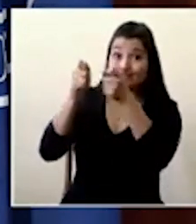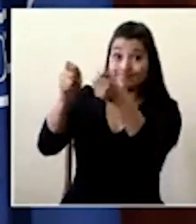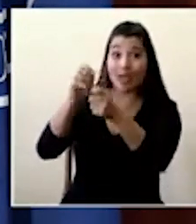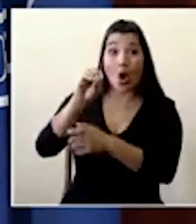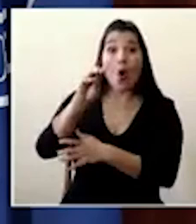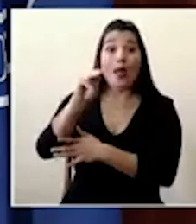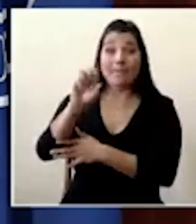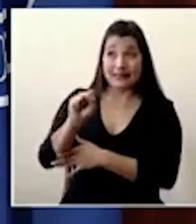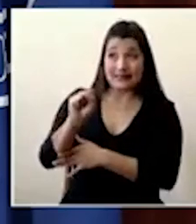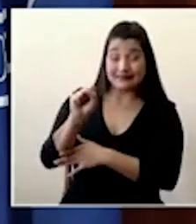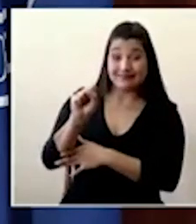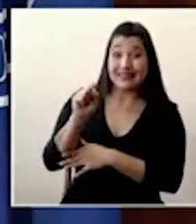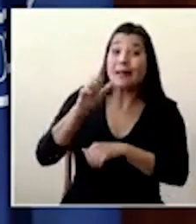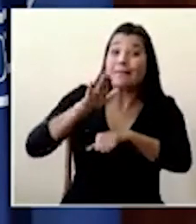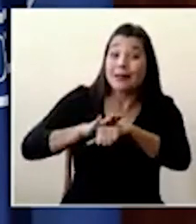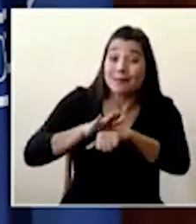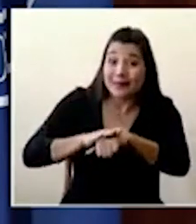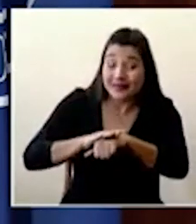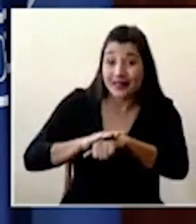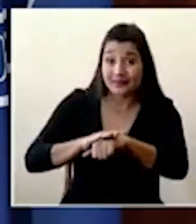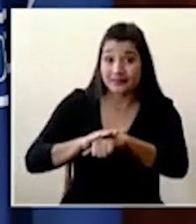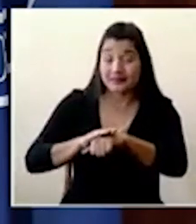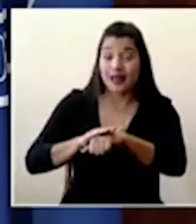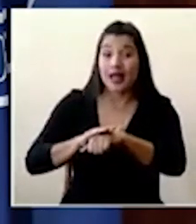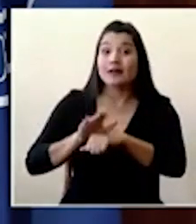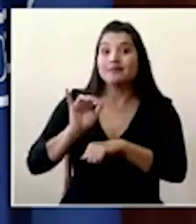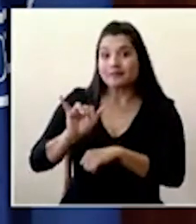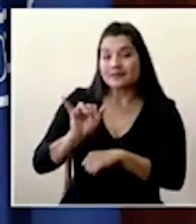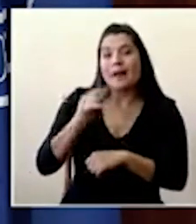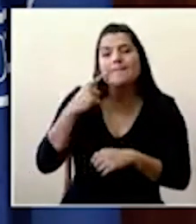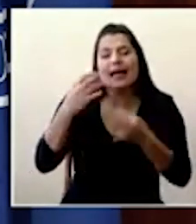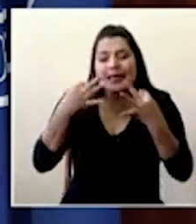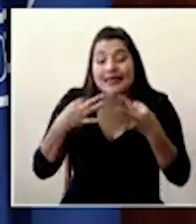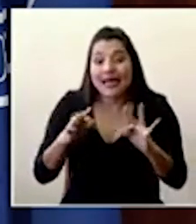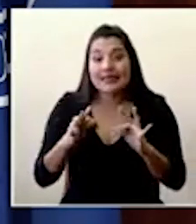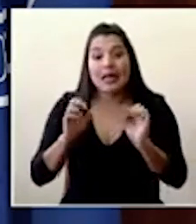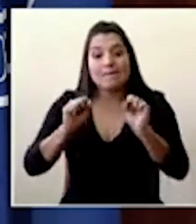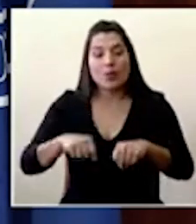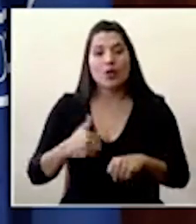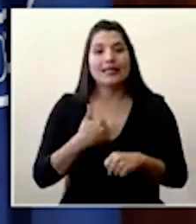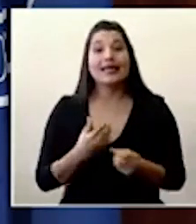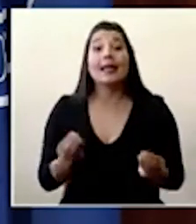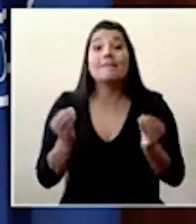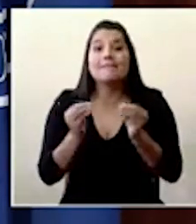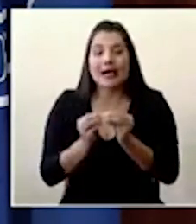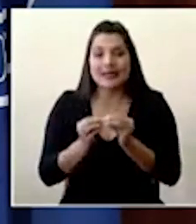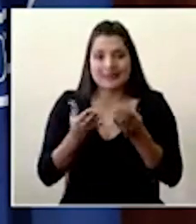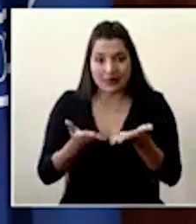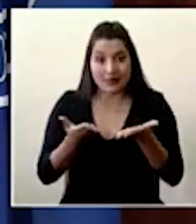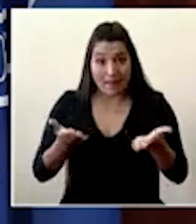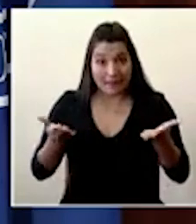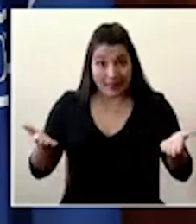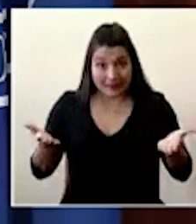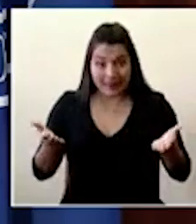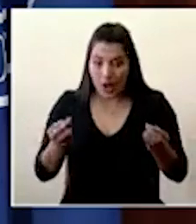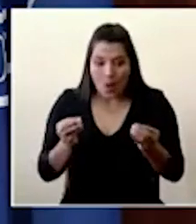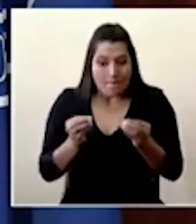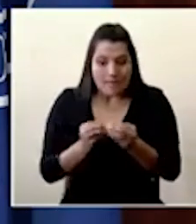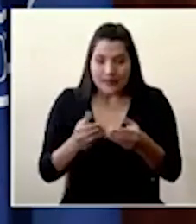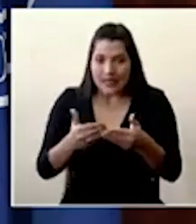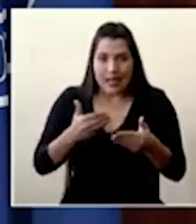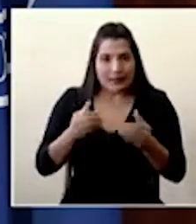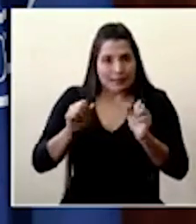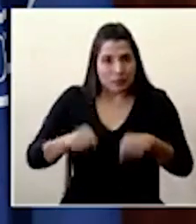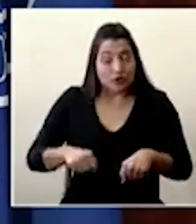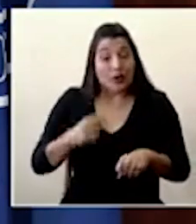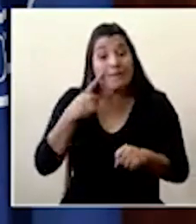esfuerzo también que hace Costa Rica para tratar de que tengamos más herramientas, más prontas para combatir el